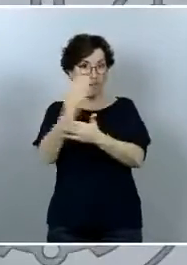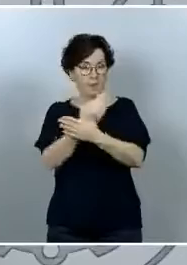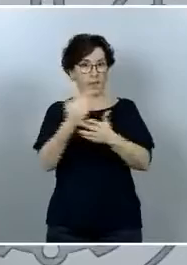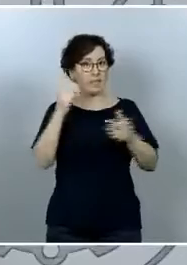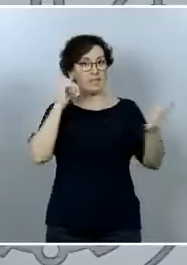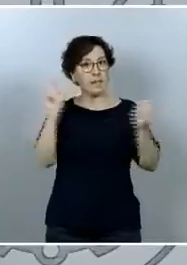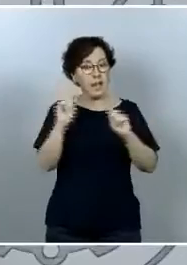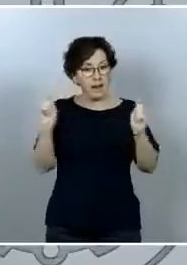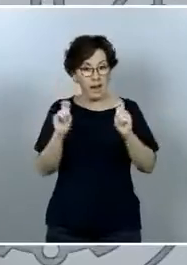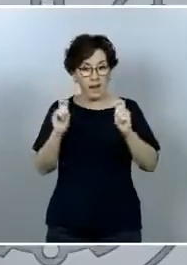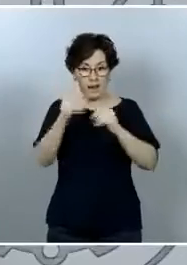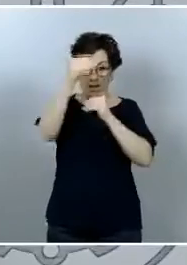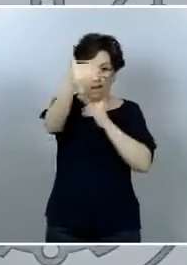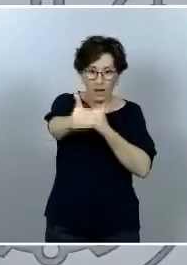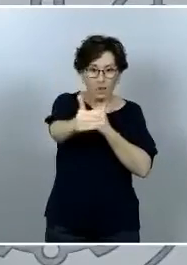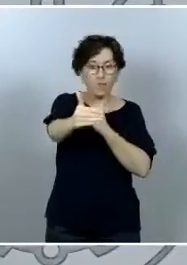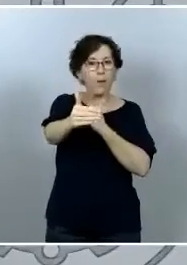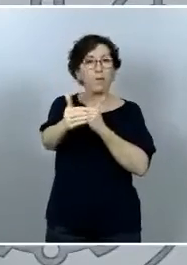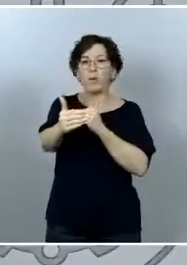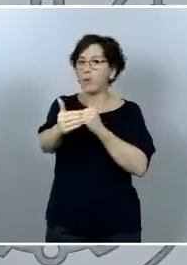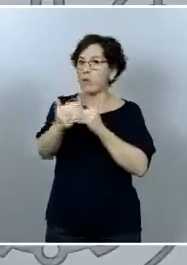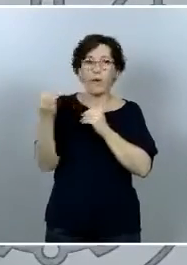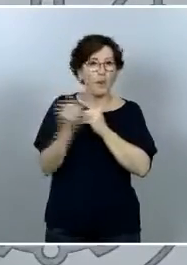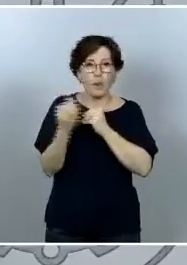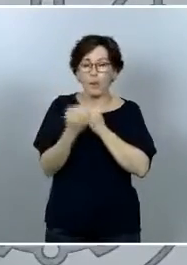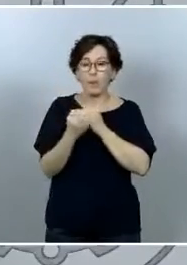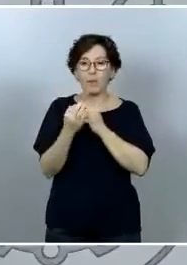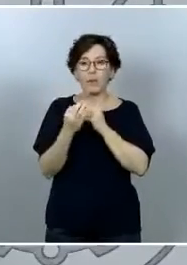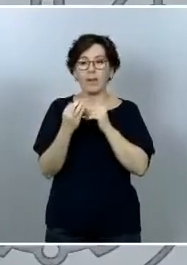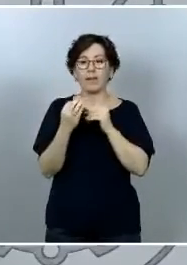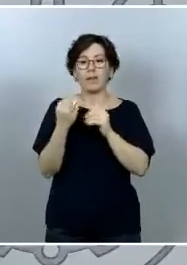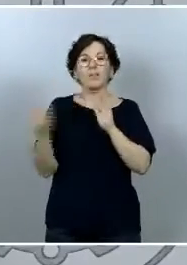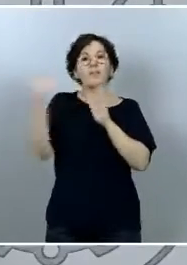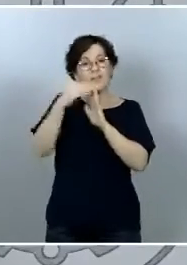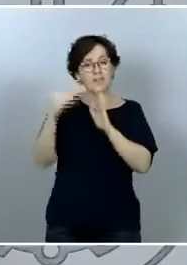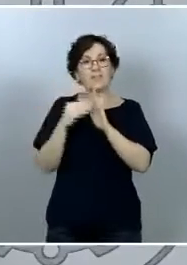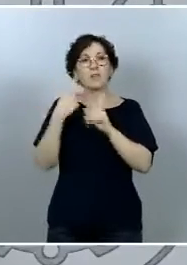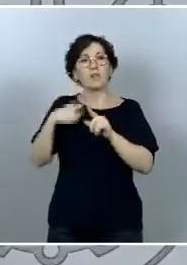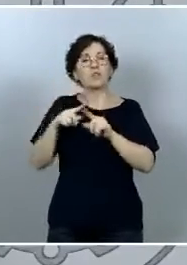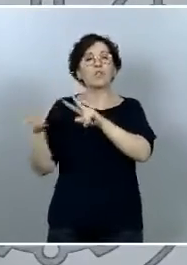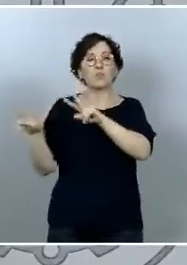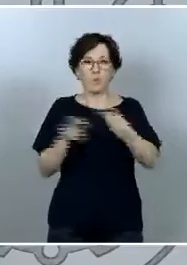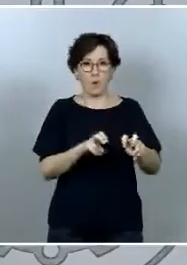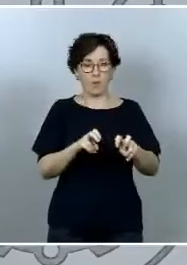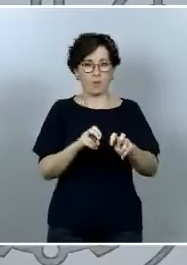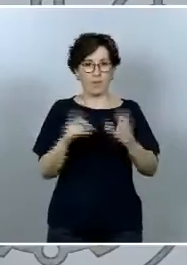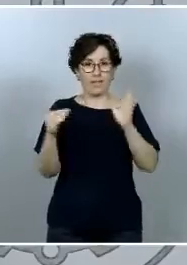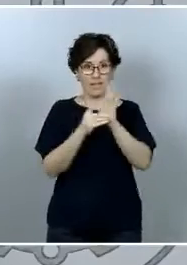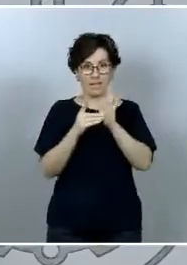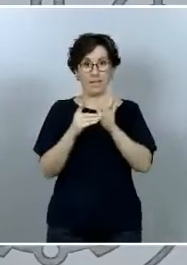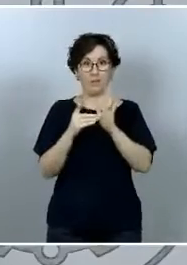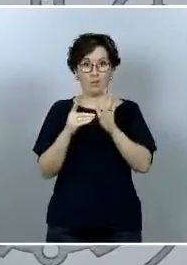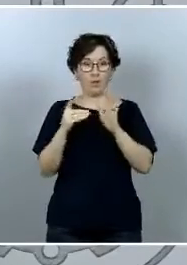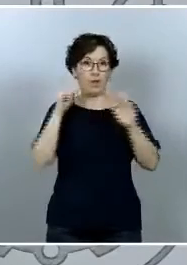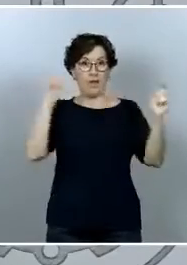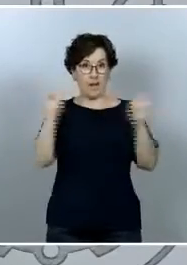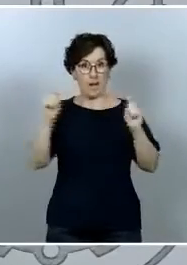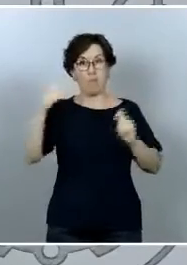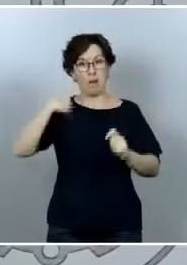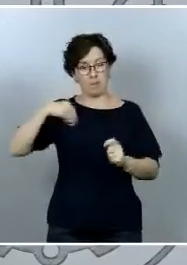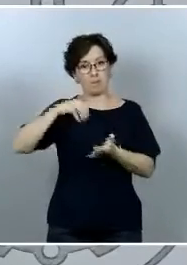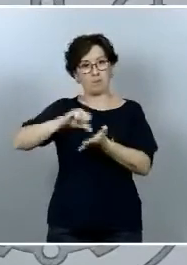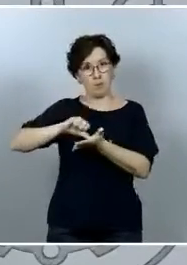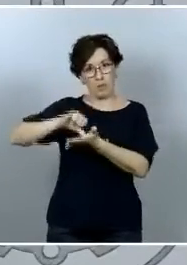con todas las cuestiones que se incorporan de nuevo en el decreto de alarma fundamentalmente esa descentralización en las comunidades